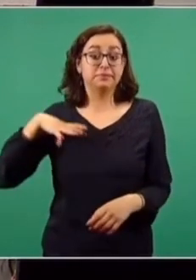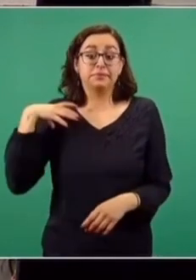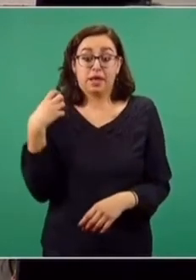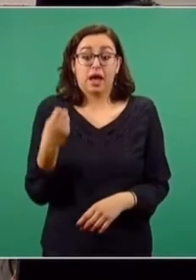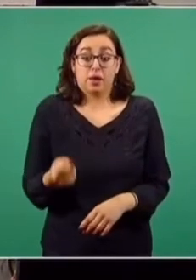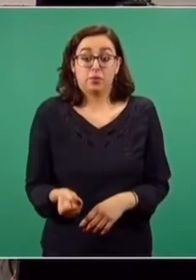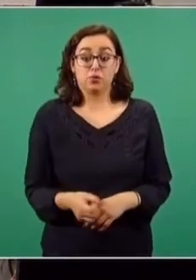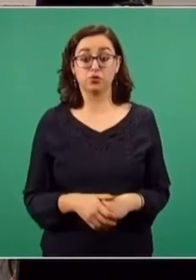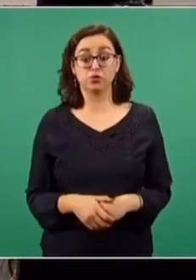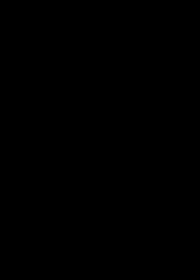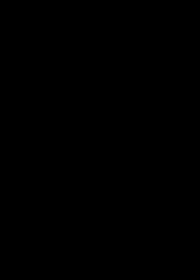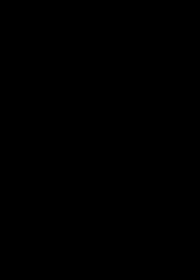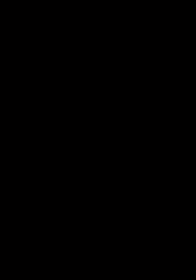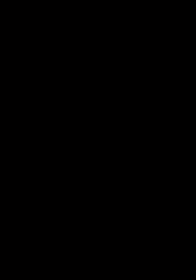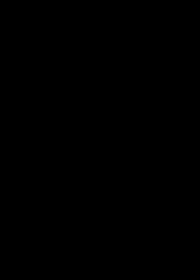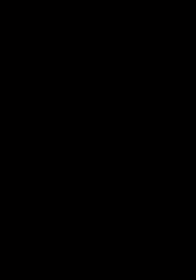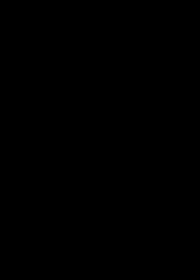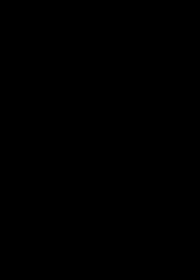nombre que lo lleva.